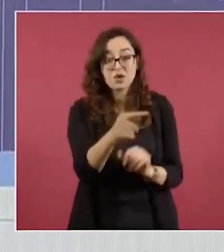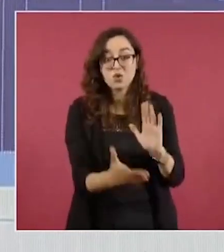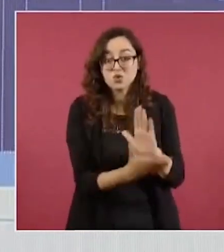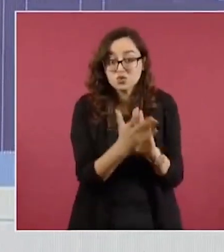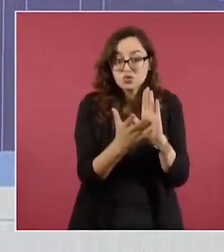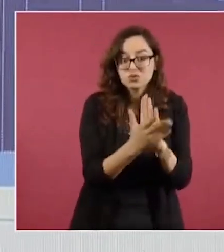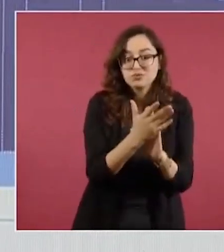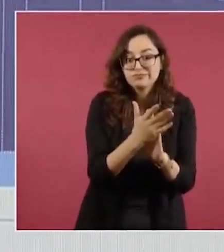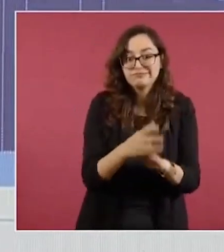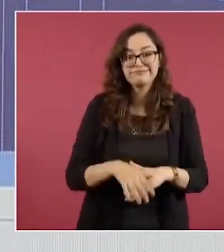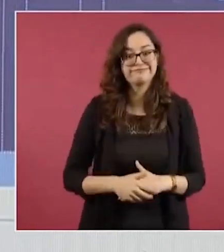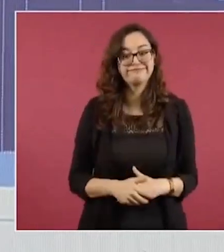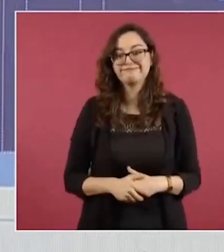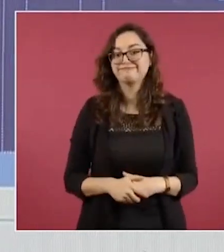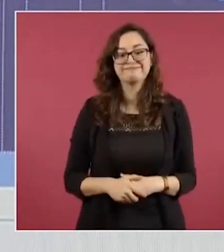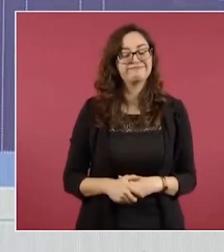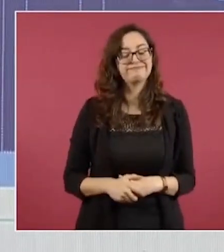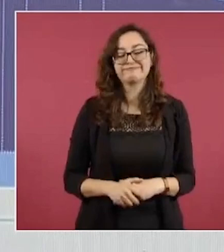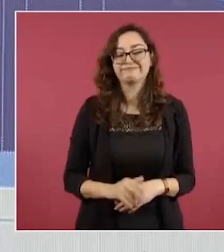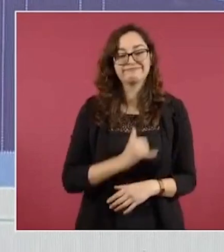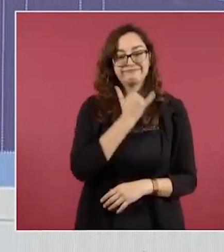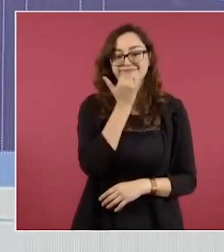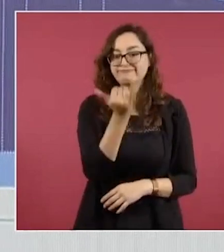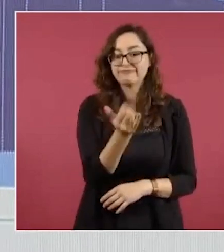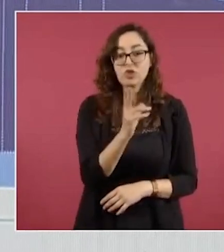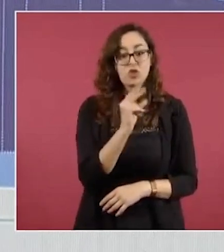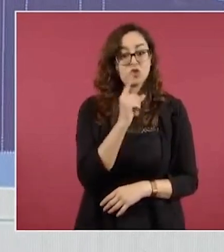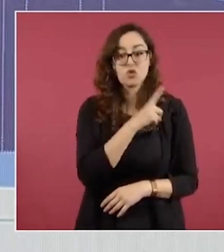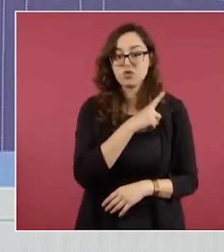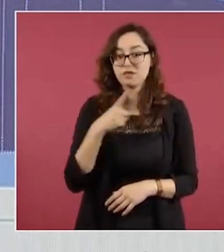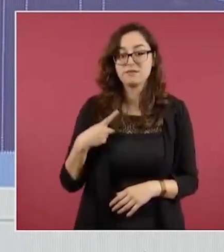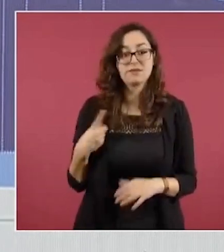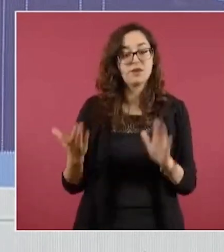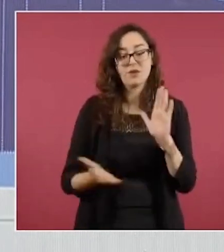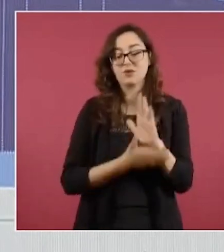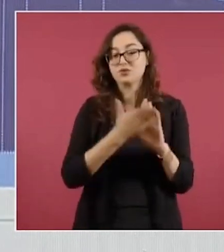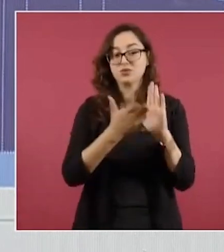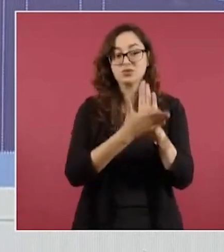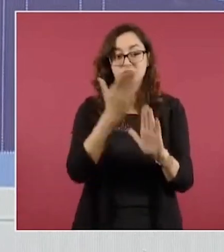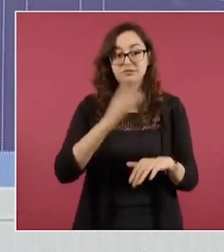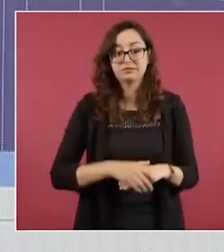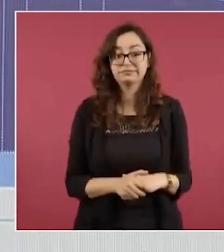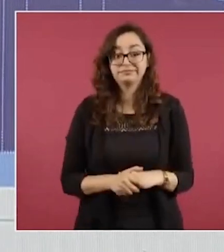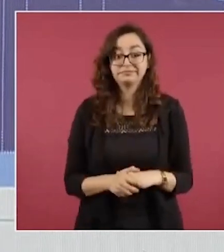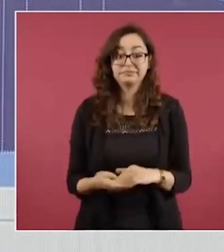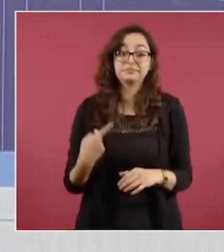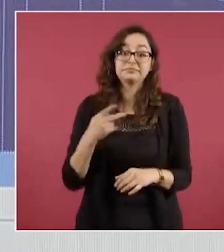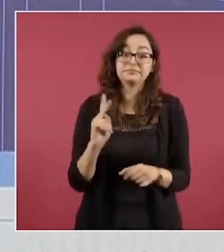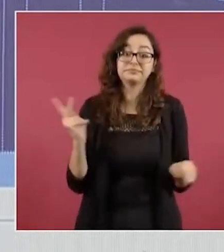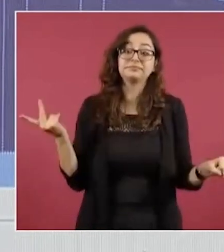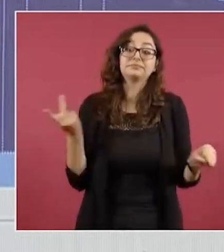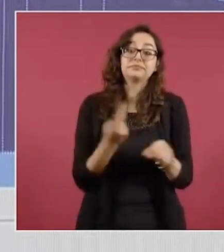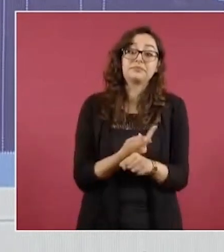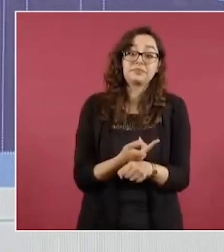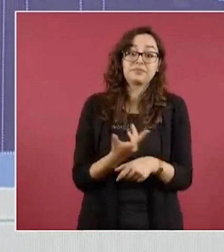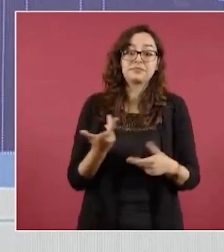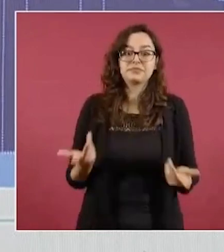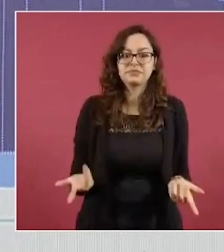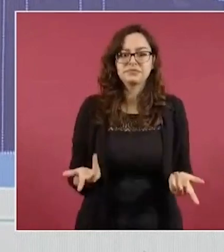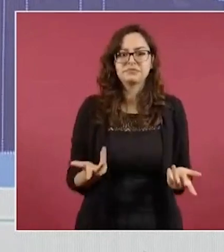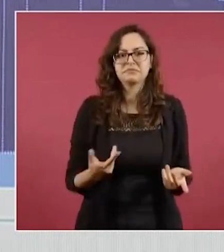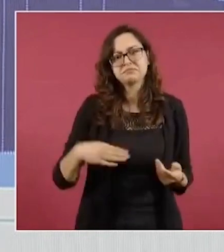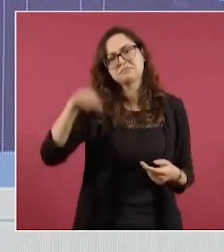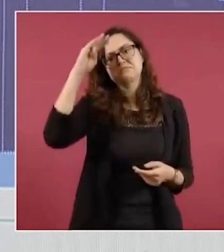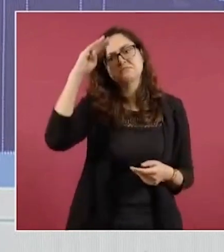el diseño que se requería. Tenía una característica, era un edificio que se había planeado para 15